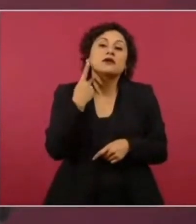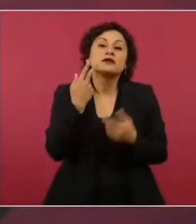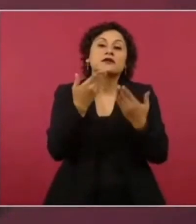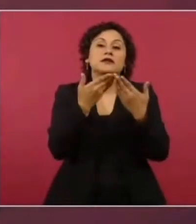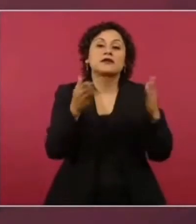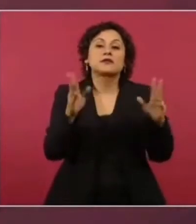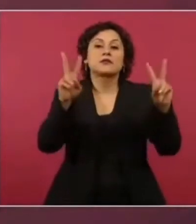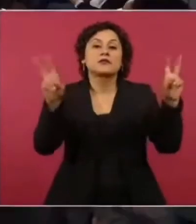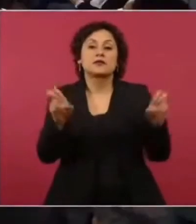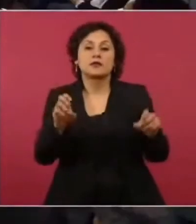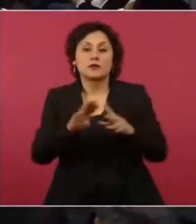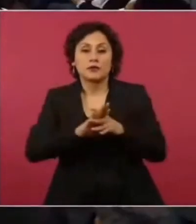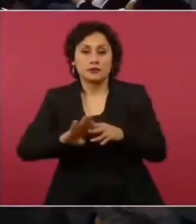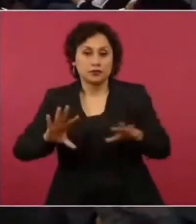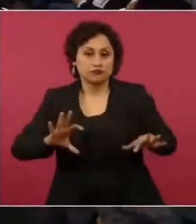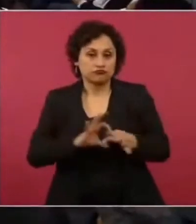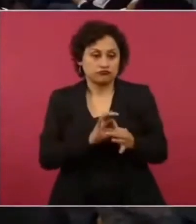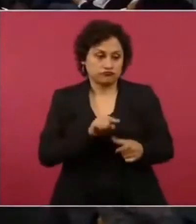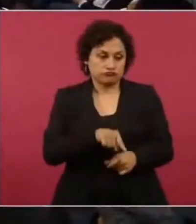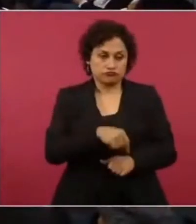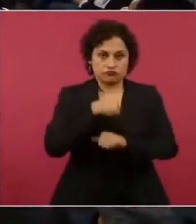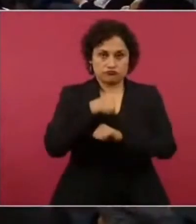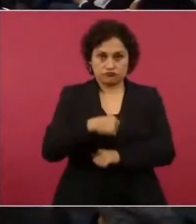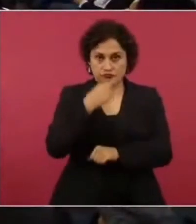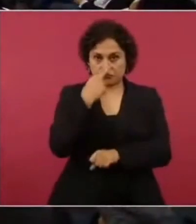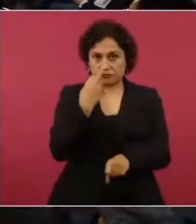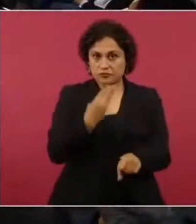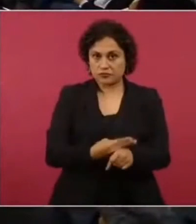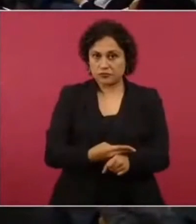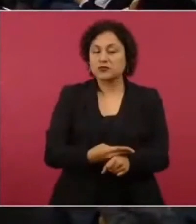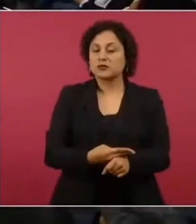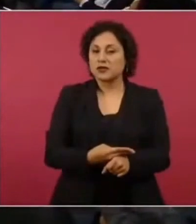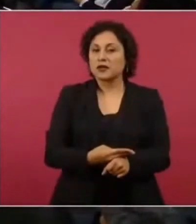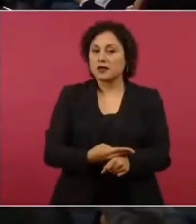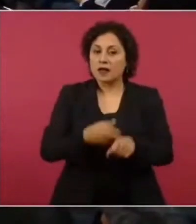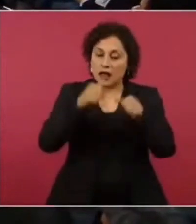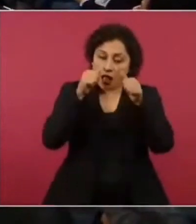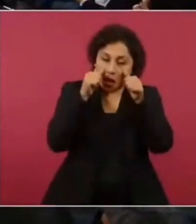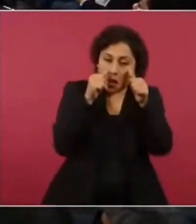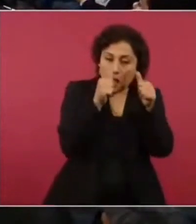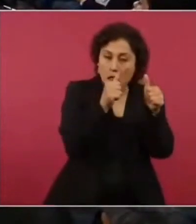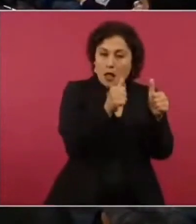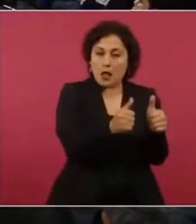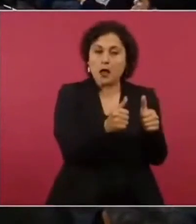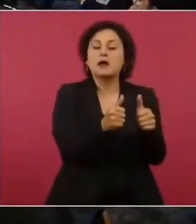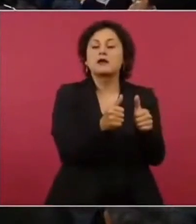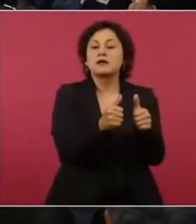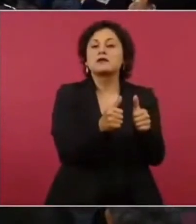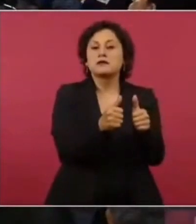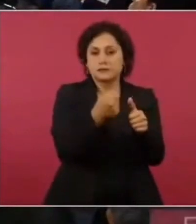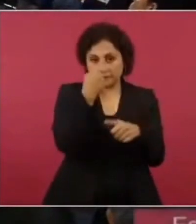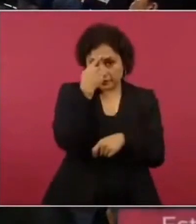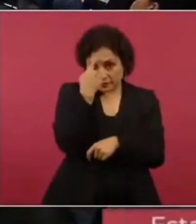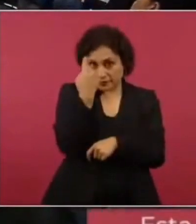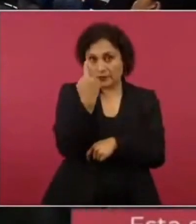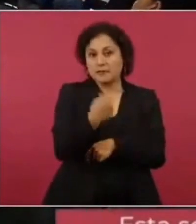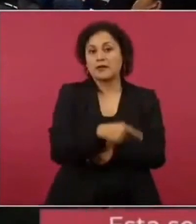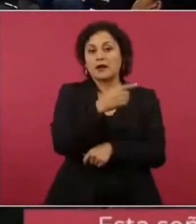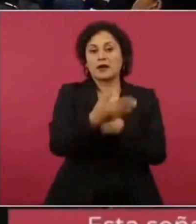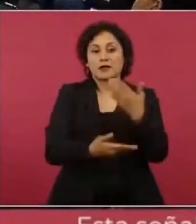términos migratorios y la responsabilidad directa de la atención y de la prestación de los servicios